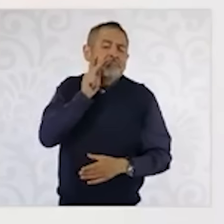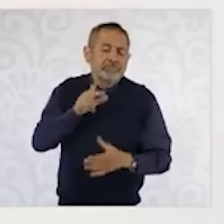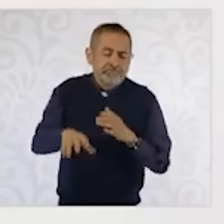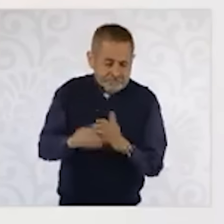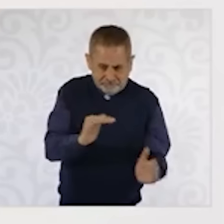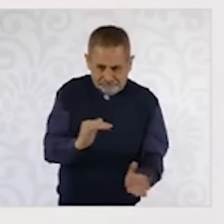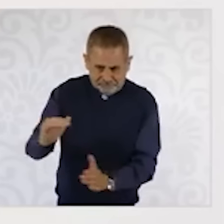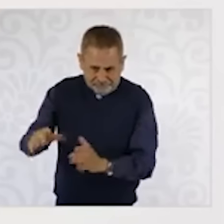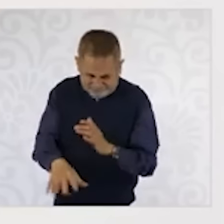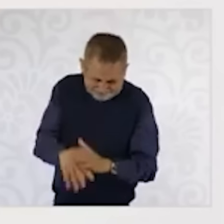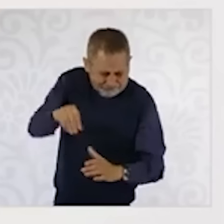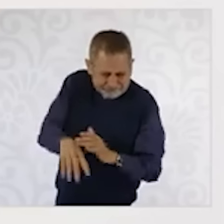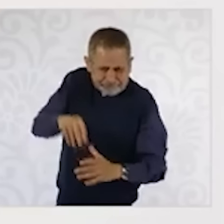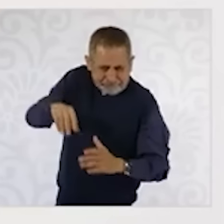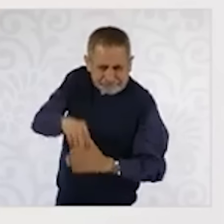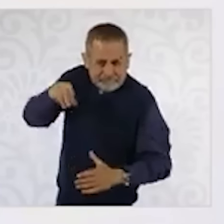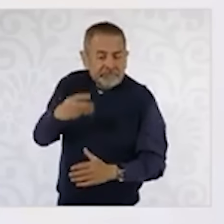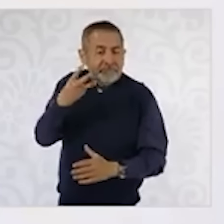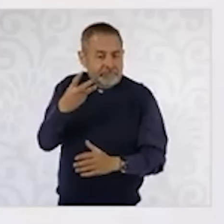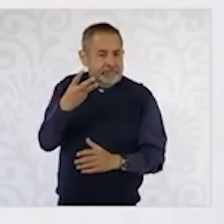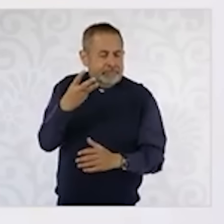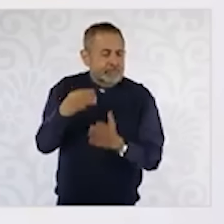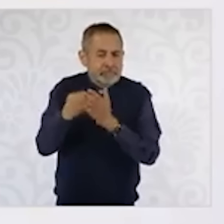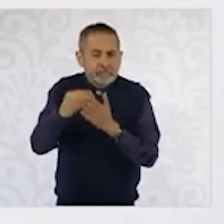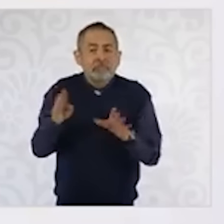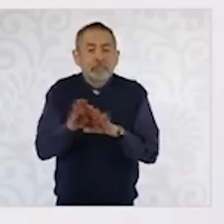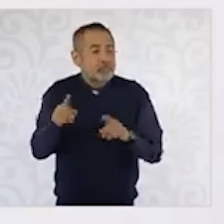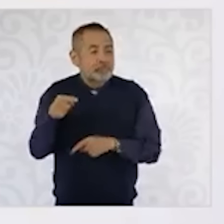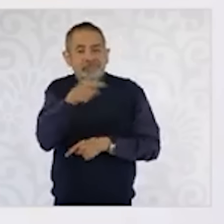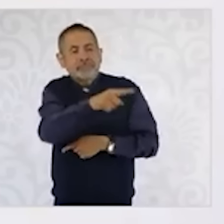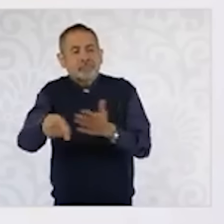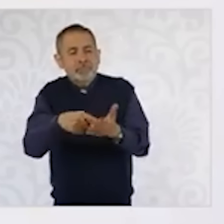¿Cómo lograron eso? Sobrexplotando Cantarell.